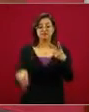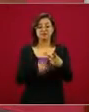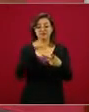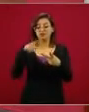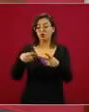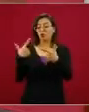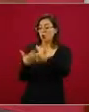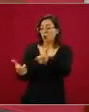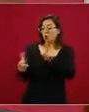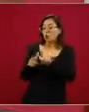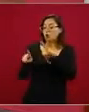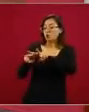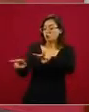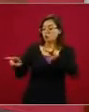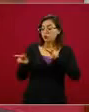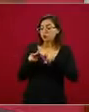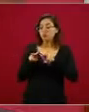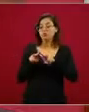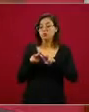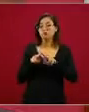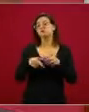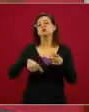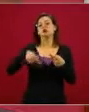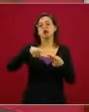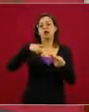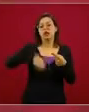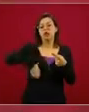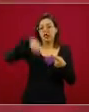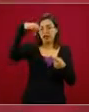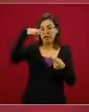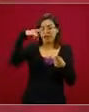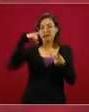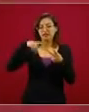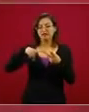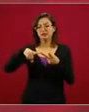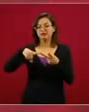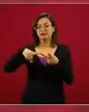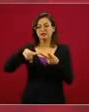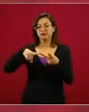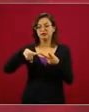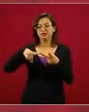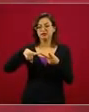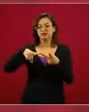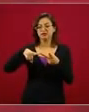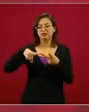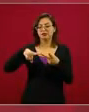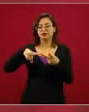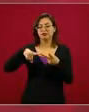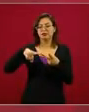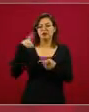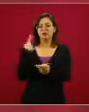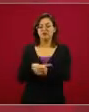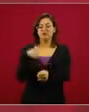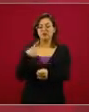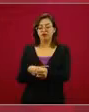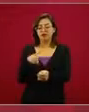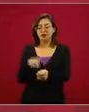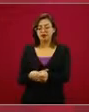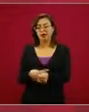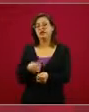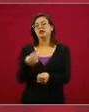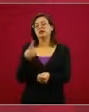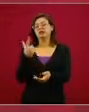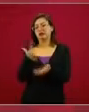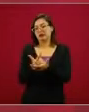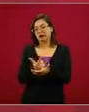que conocemos, adultos mayores, personas con enfermedades crónico